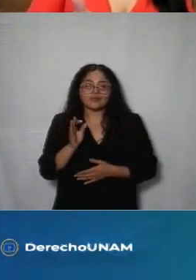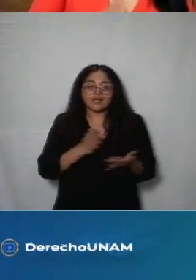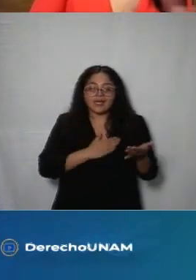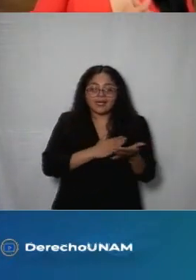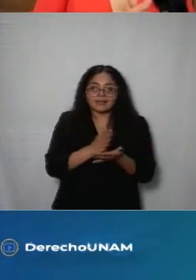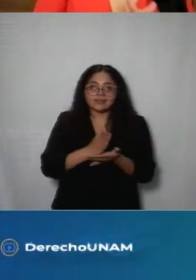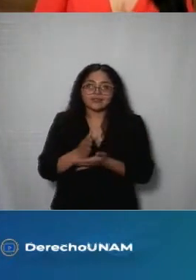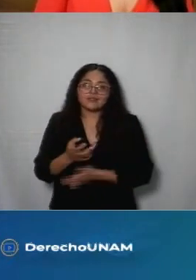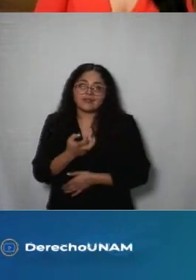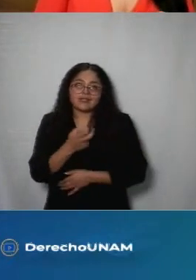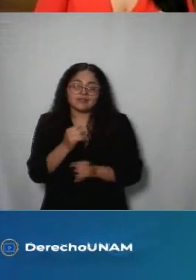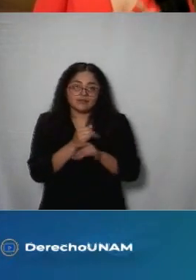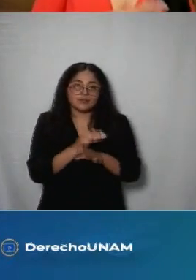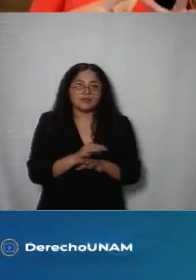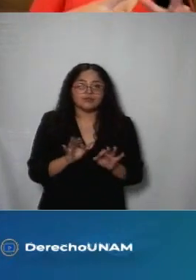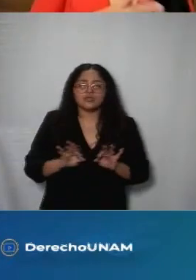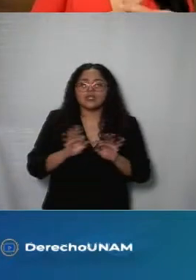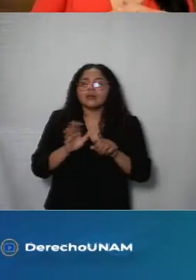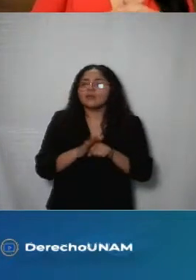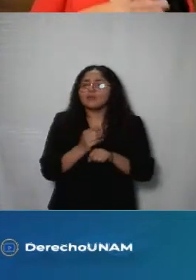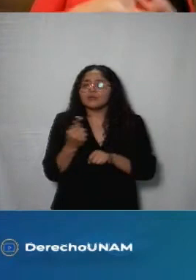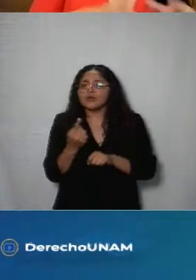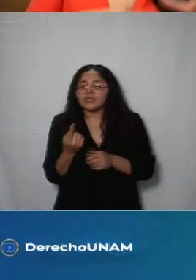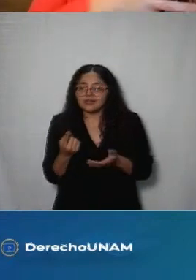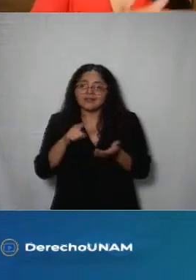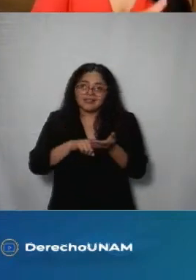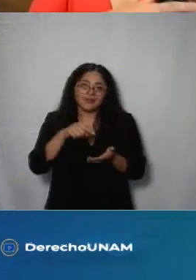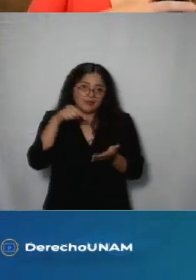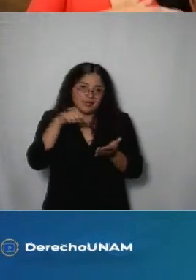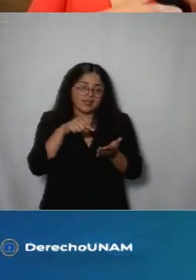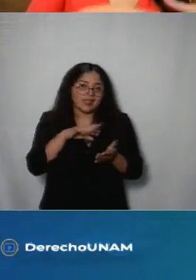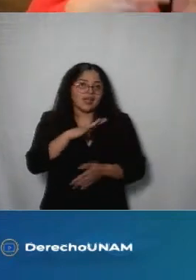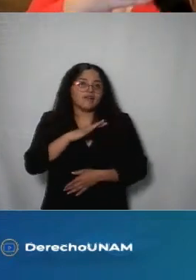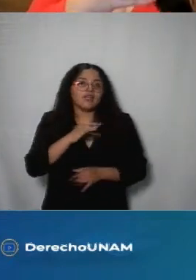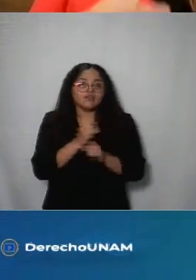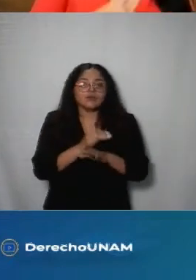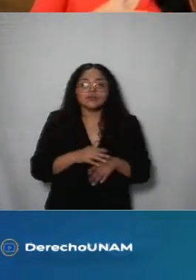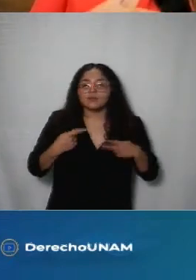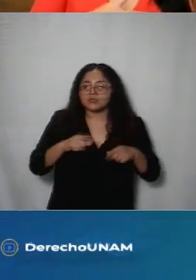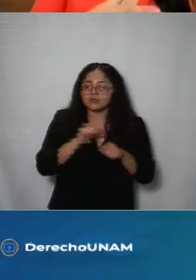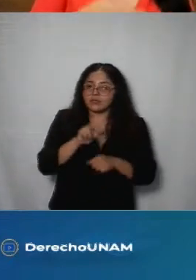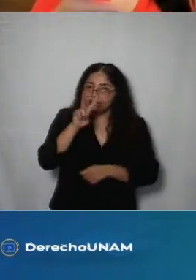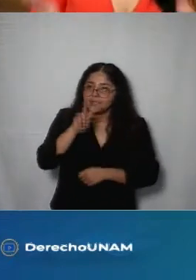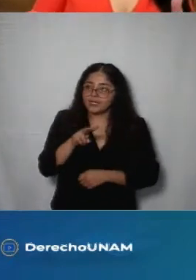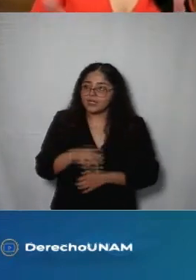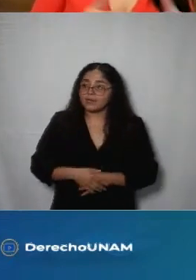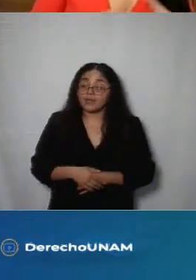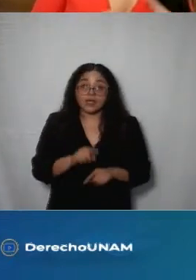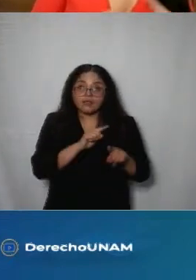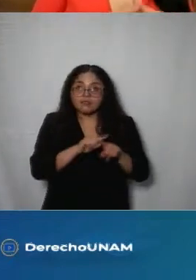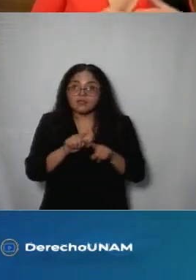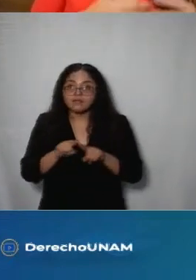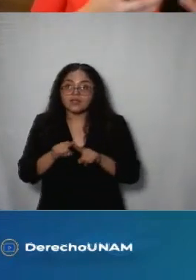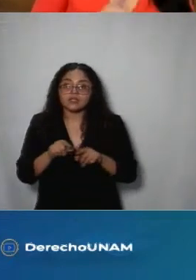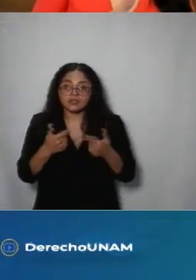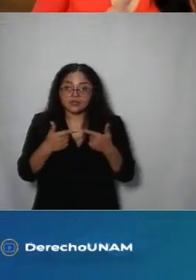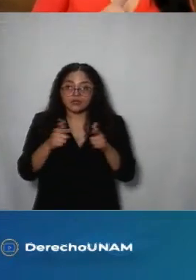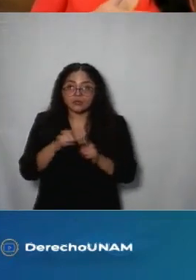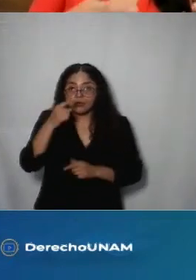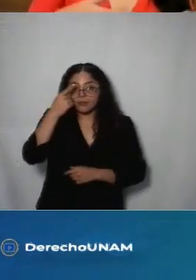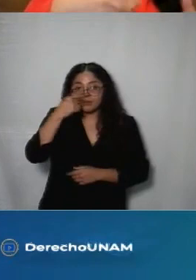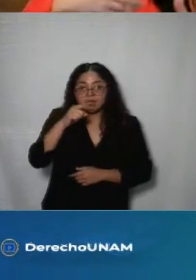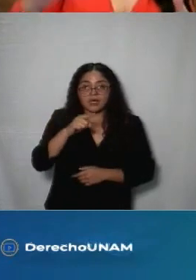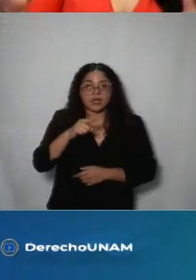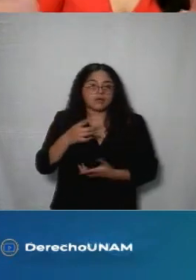funcionar acceder a este tipo de información que tiene datos personales y que obra en distintos tipos de organizaciones particularmente aquí en Ciudad de México en